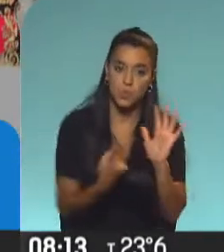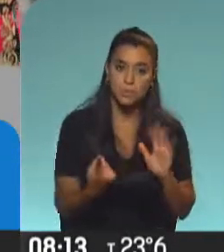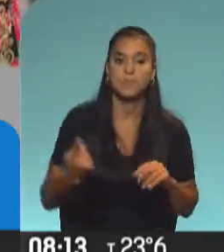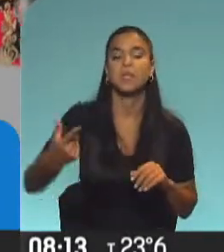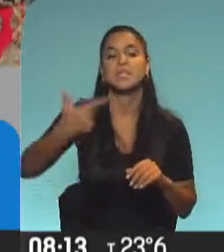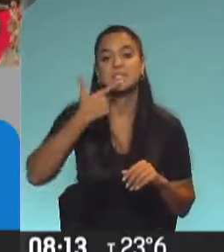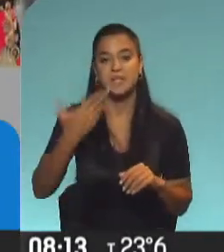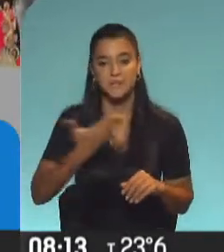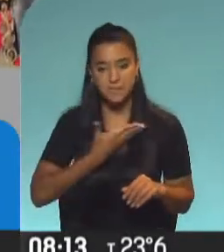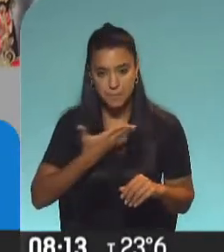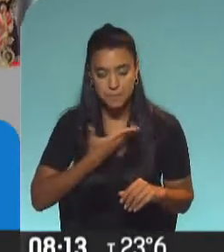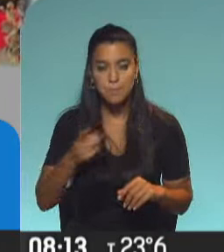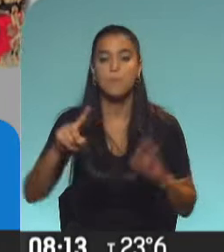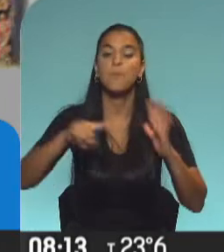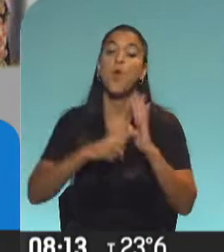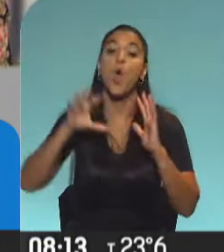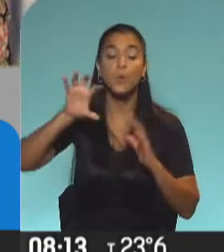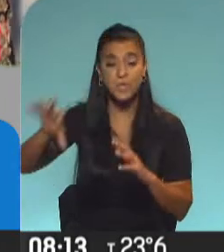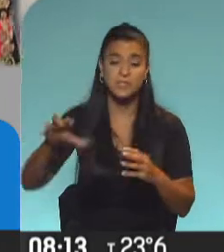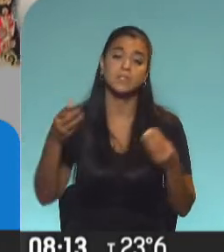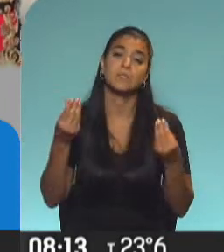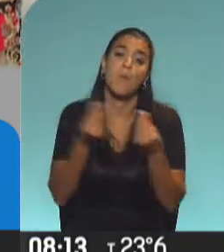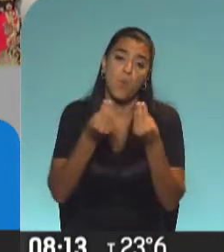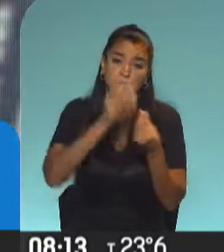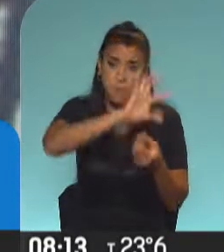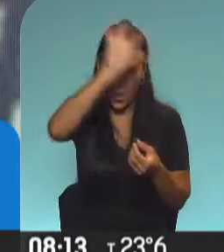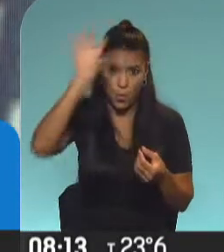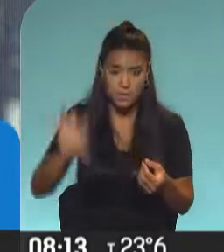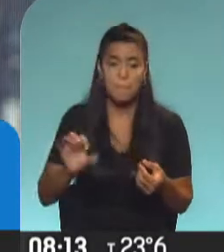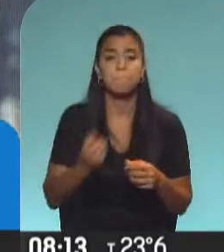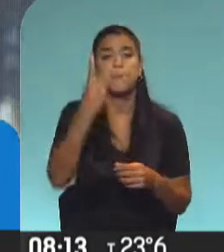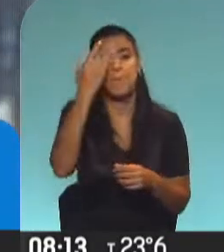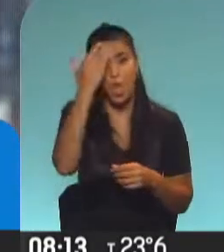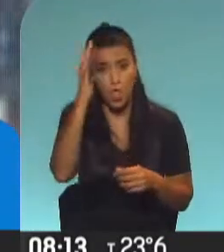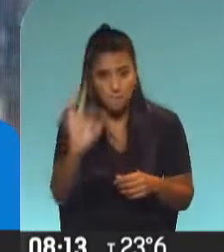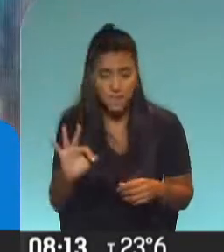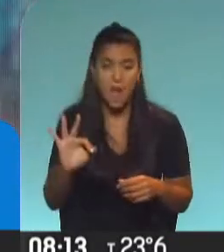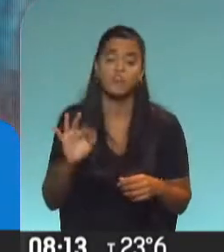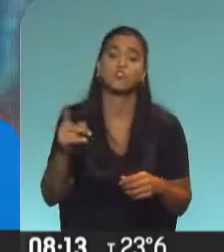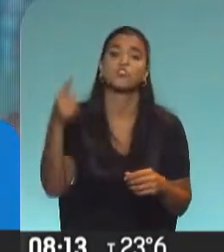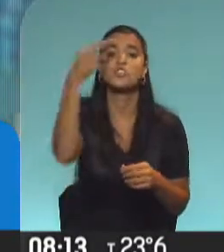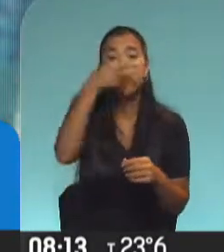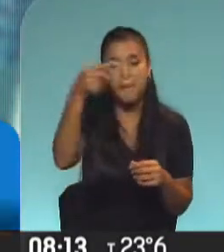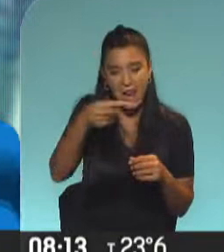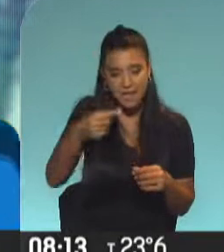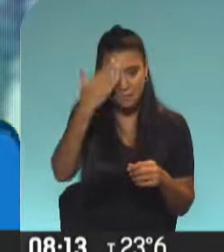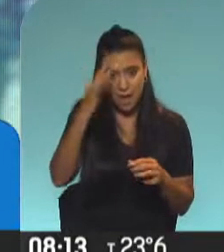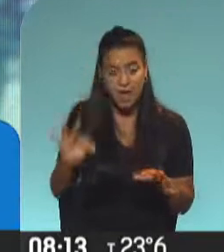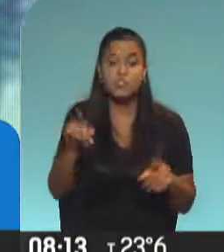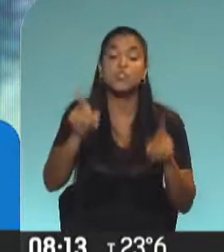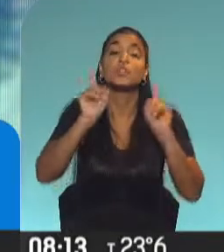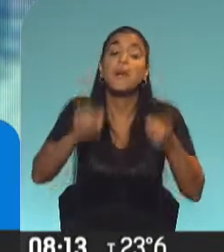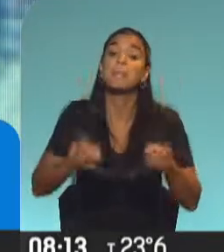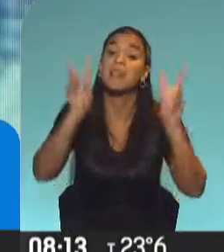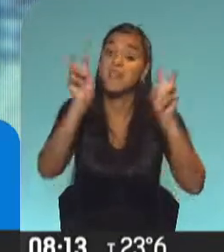17 de febrero, la provincia de Buenos Aires, como muchas otras provincias, el primero de marzo, durante las primeras semanas de marzo, otros temas a